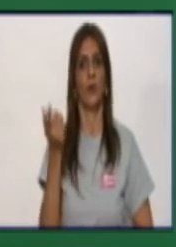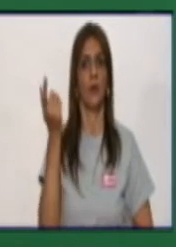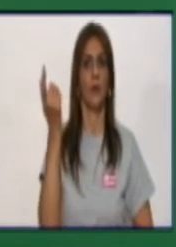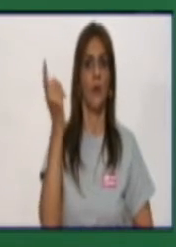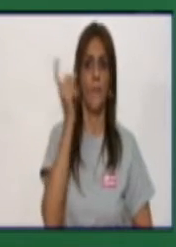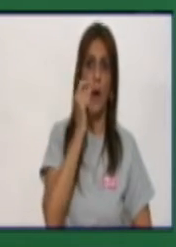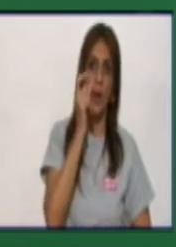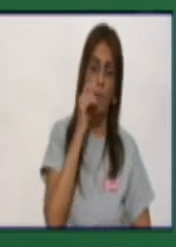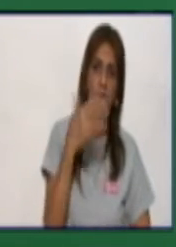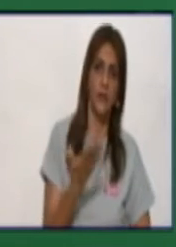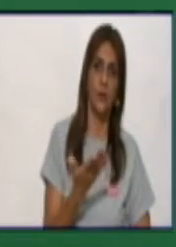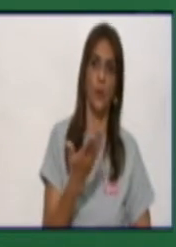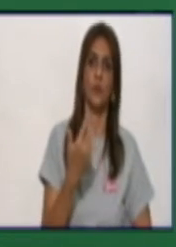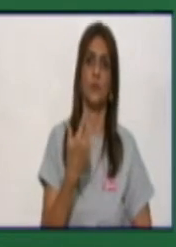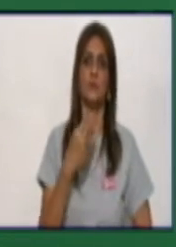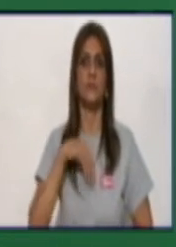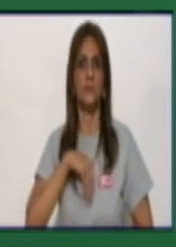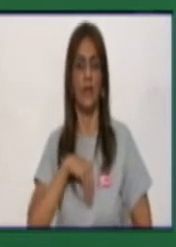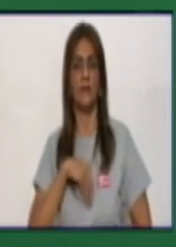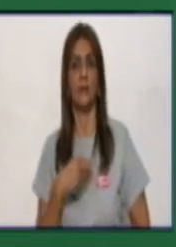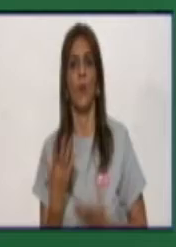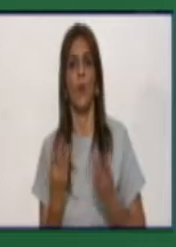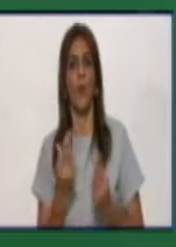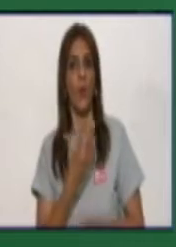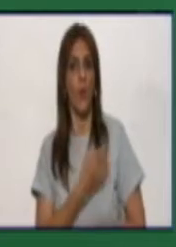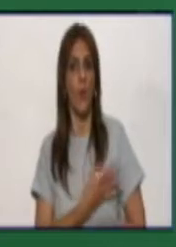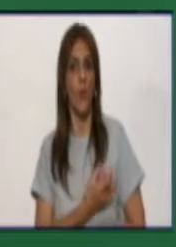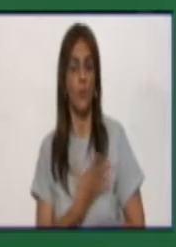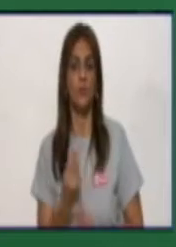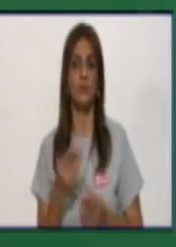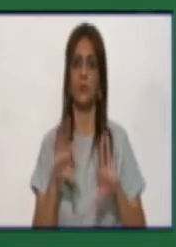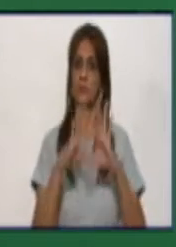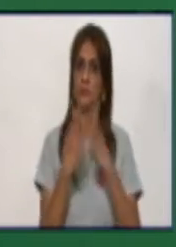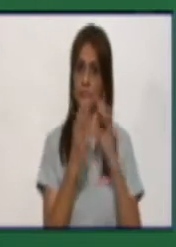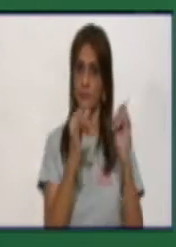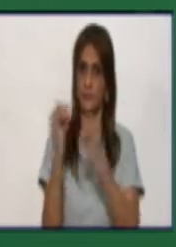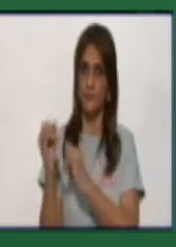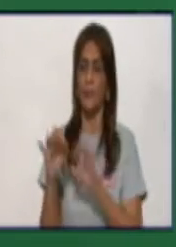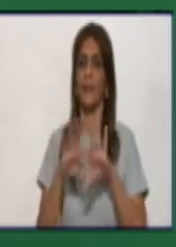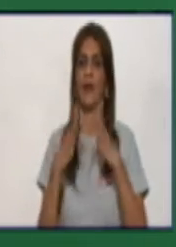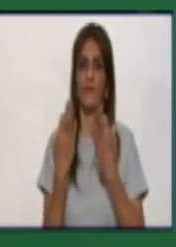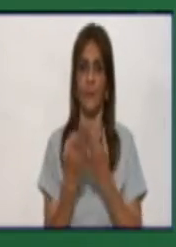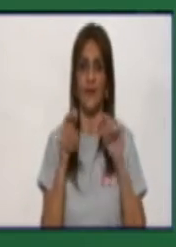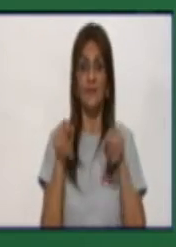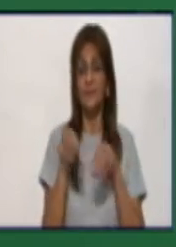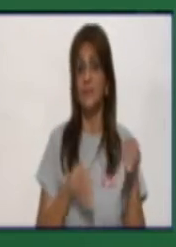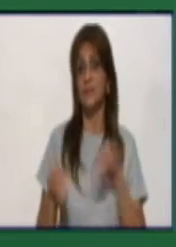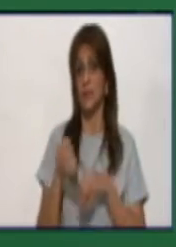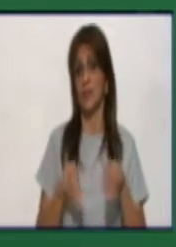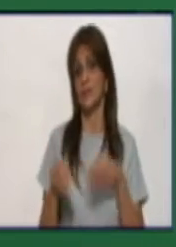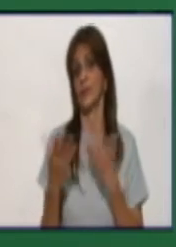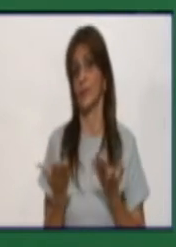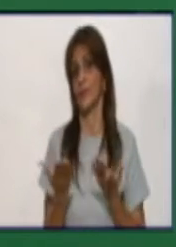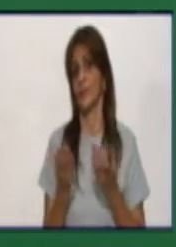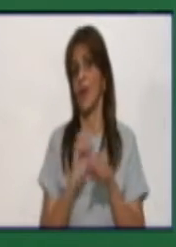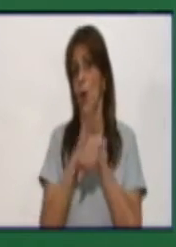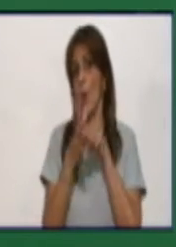aquí le damos nuestras condolencias a familiares y amistades. Ese es hoy el panorama que tiene la provincia en la última jornada.